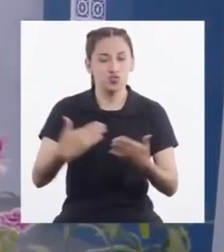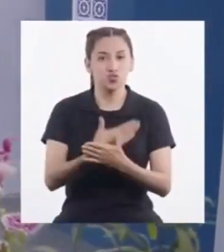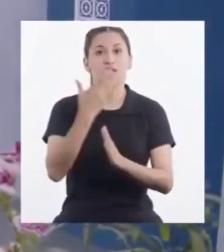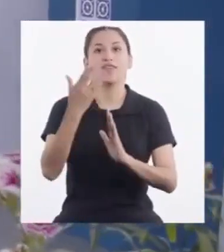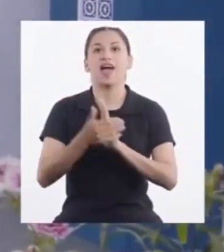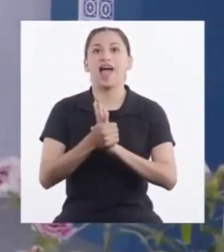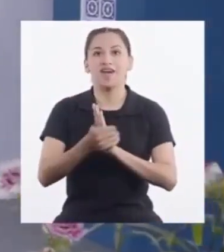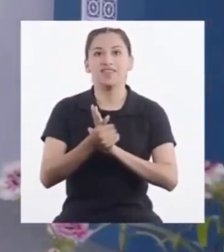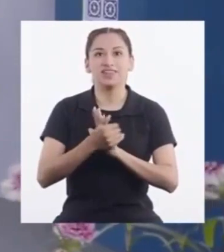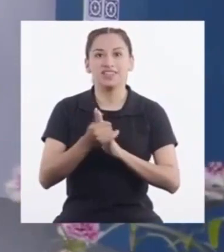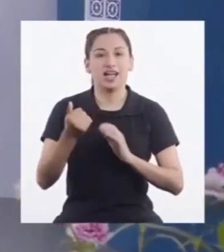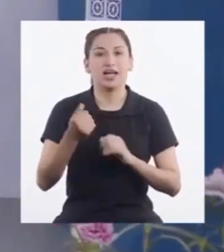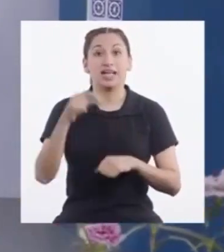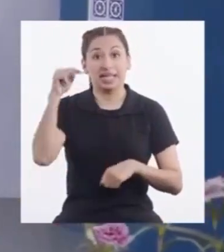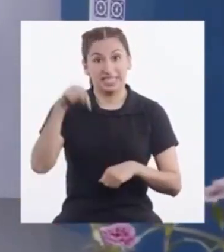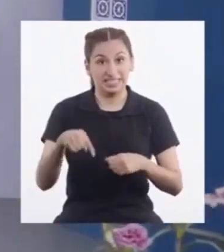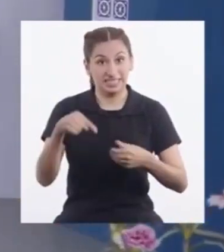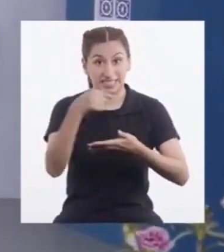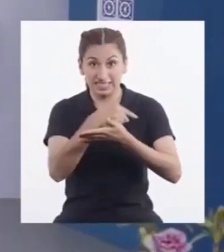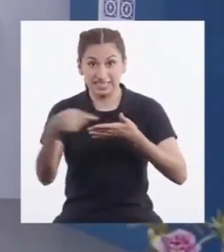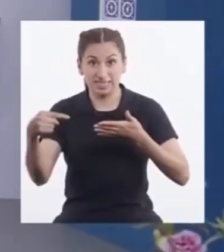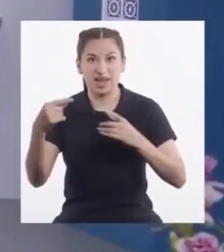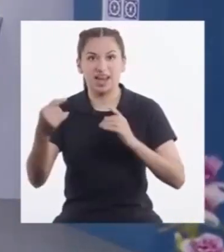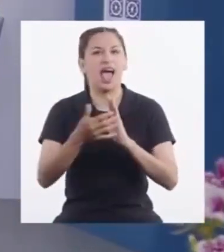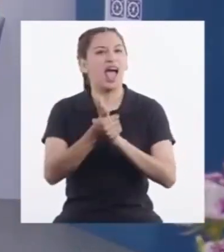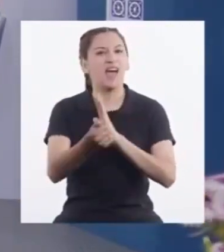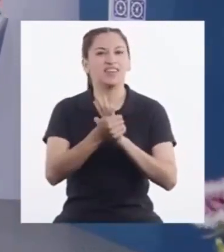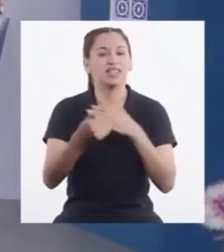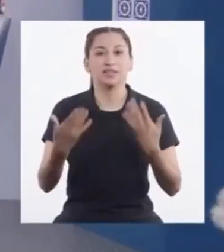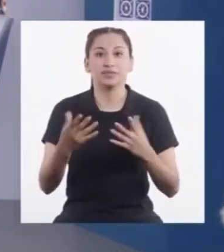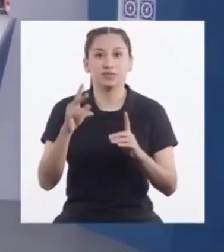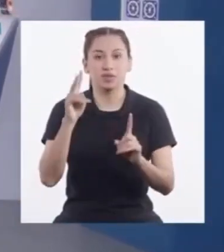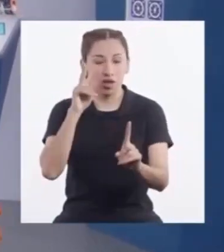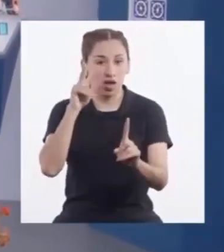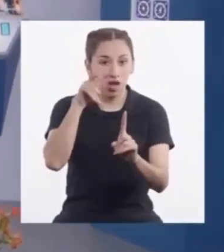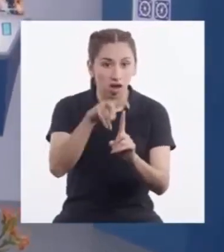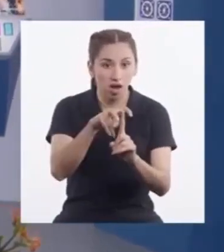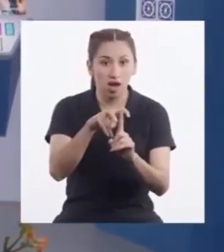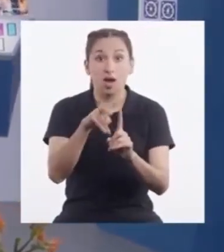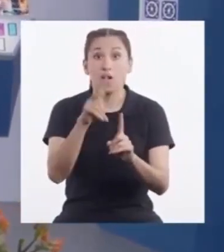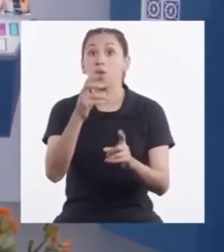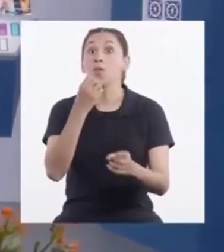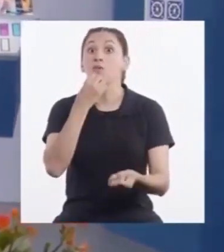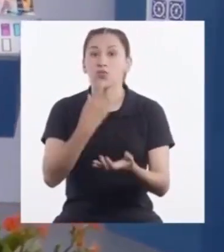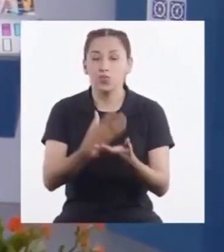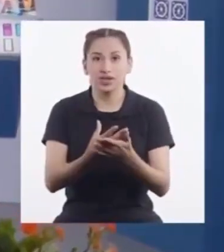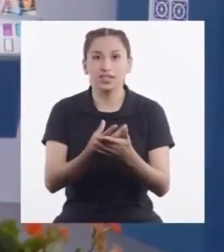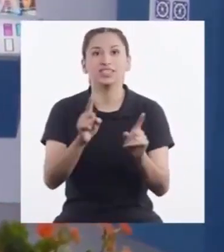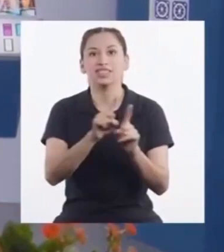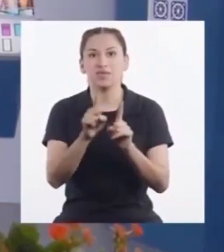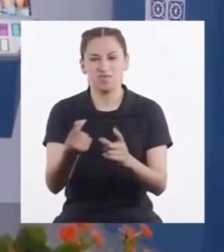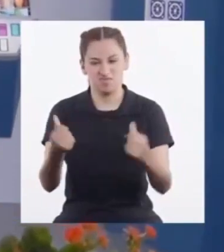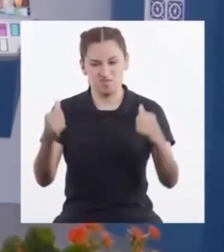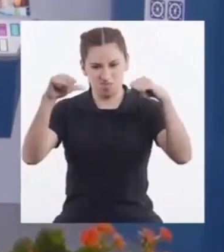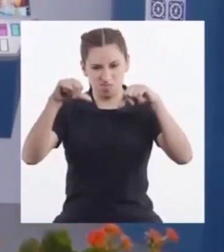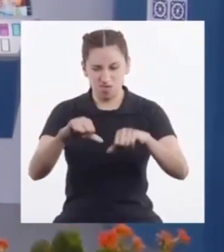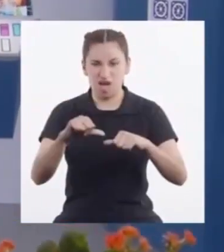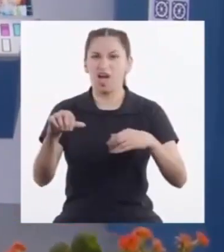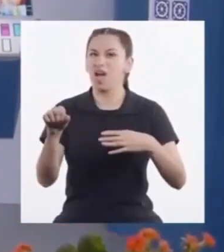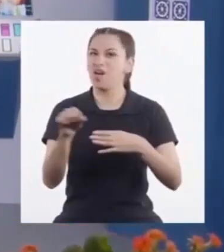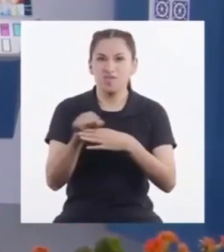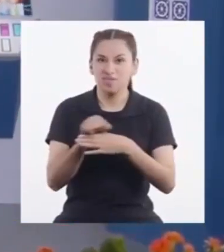nueva habilidad La habilidad de esta semana es Detectar buenas y